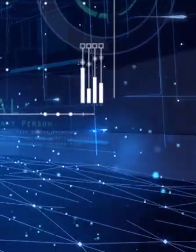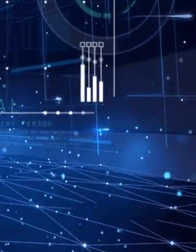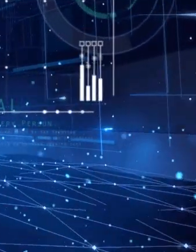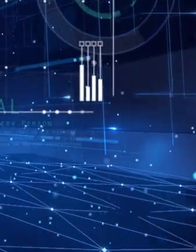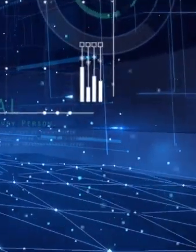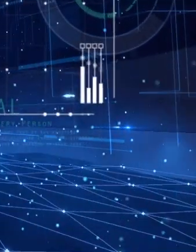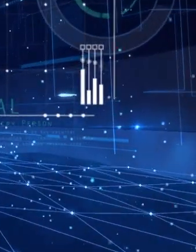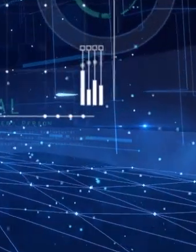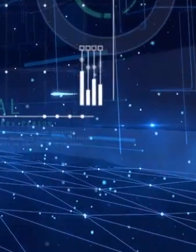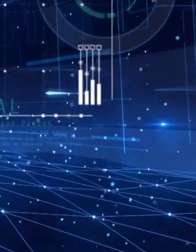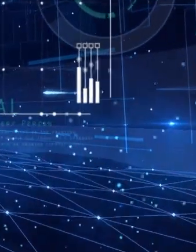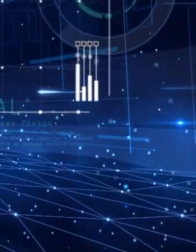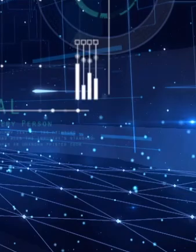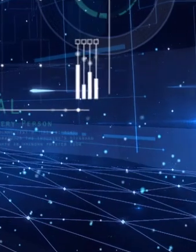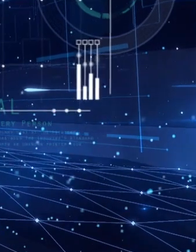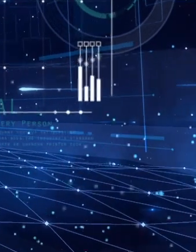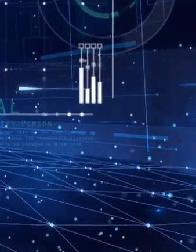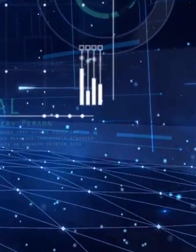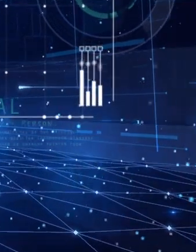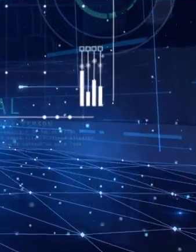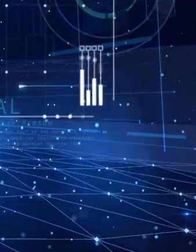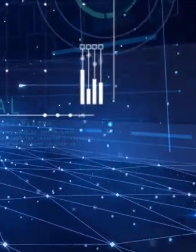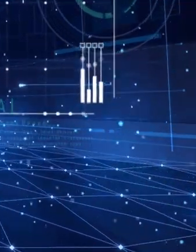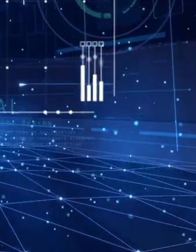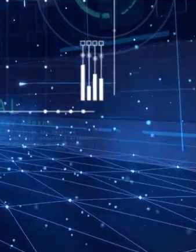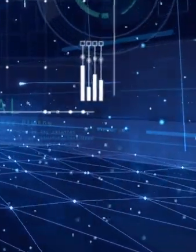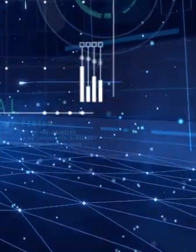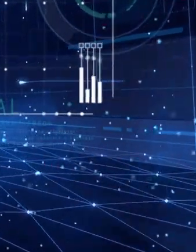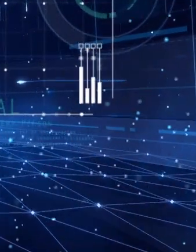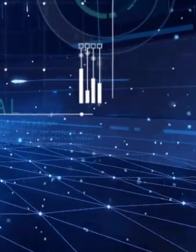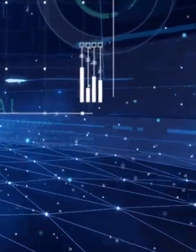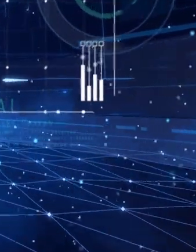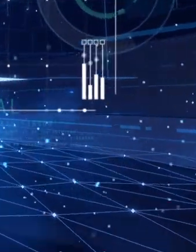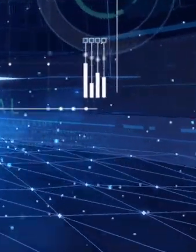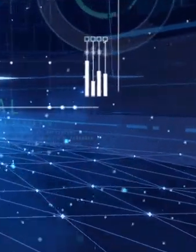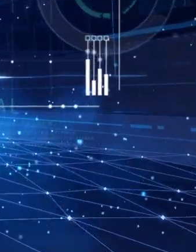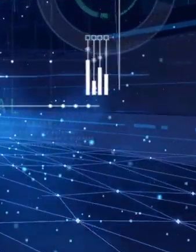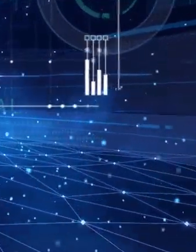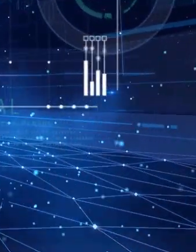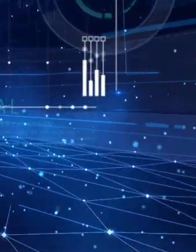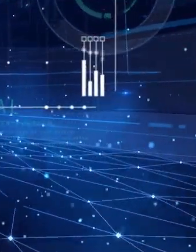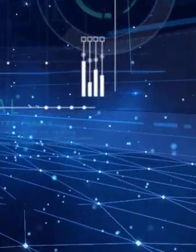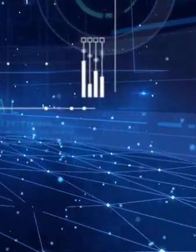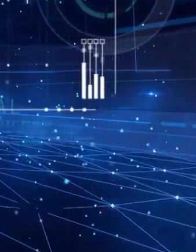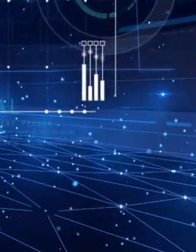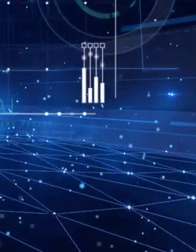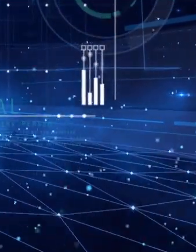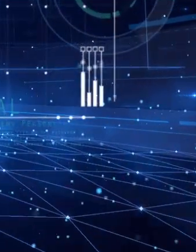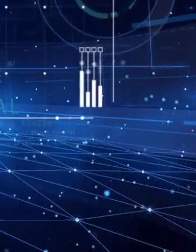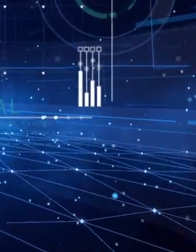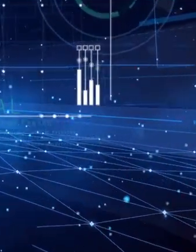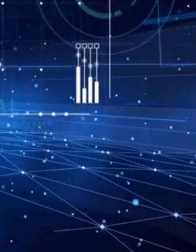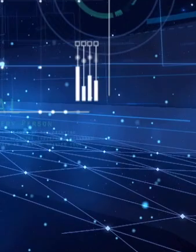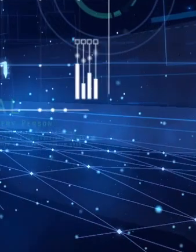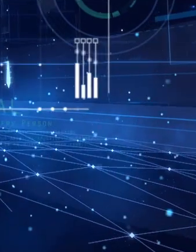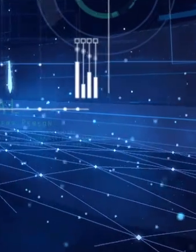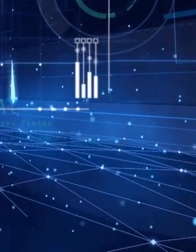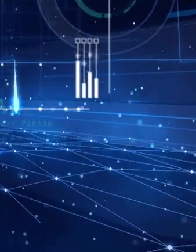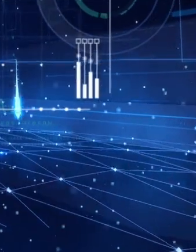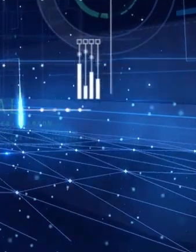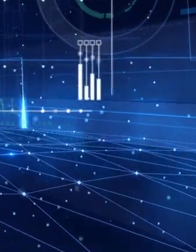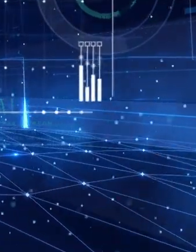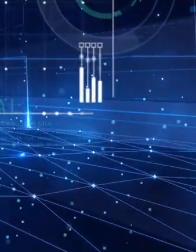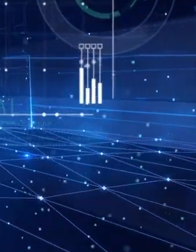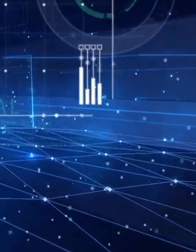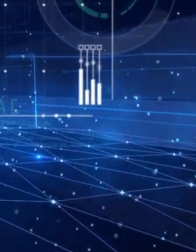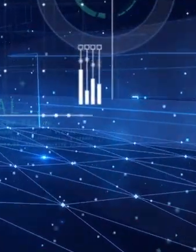o corrientes oceánicas a un tipo de movimiento característico de las aguas que constituyen los océanos y los mares más extensos, y que se